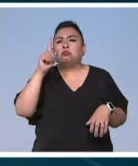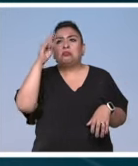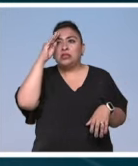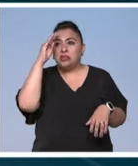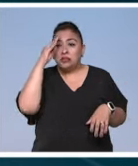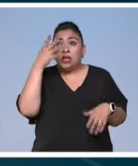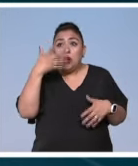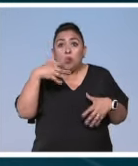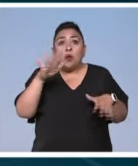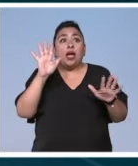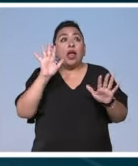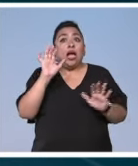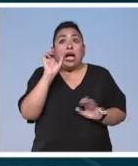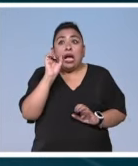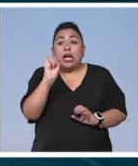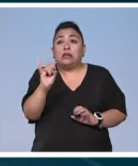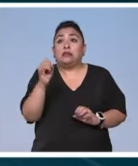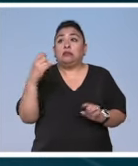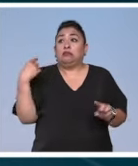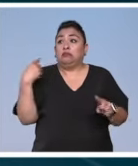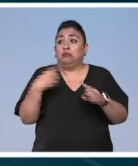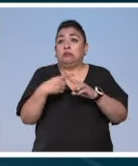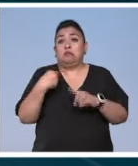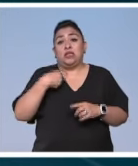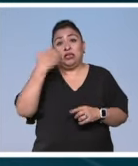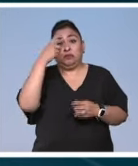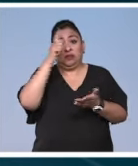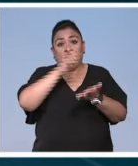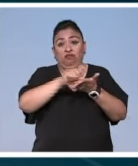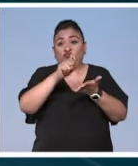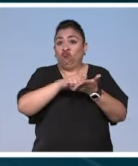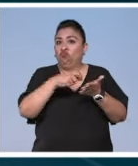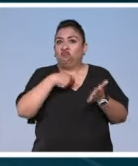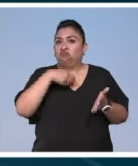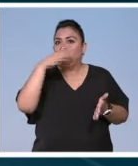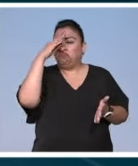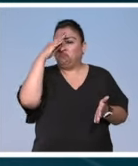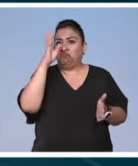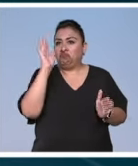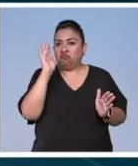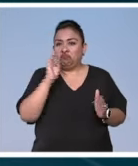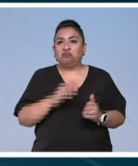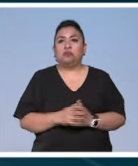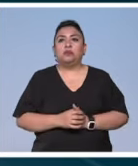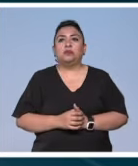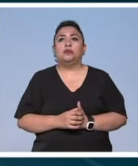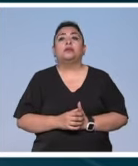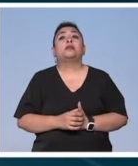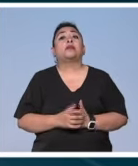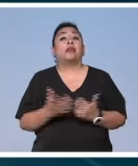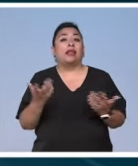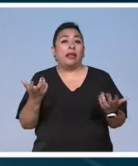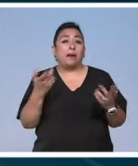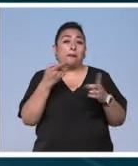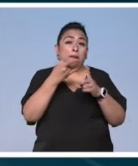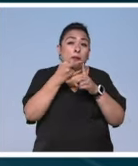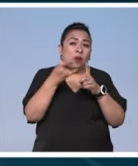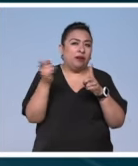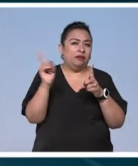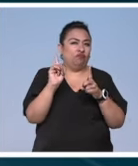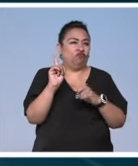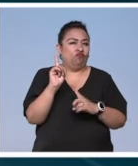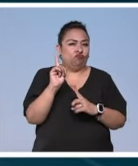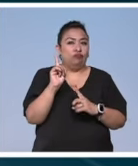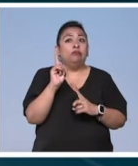momento así, digamos, en todo este trayecto literario, toda esta apuesta que uno hace